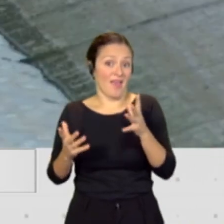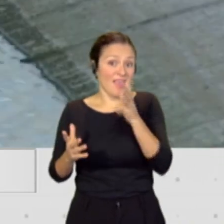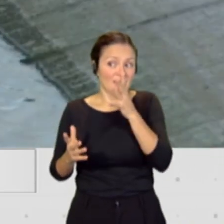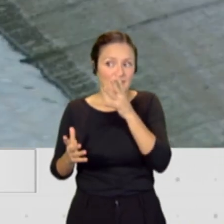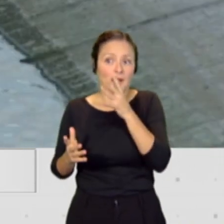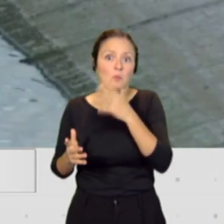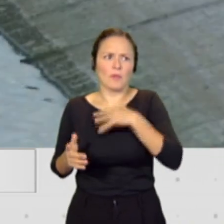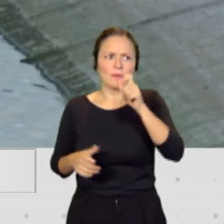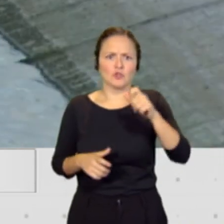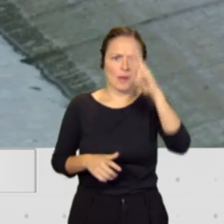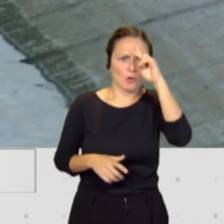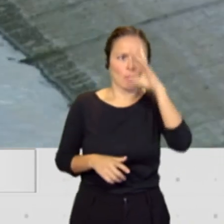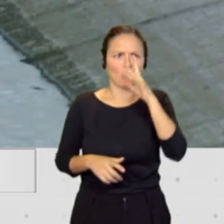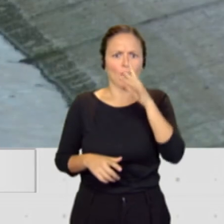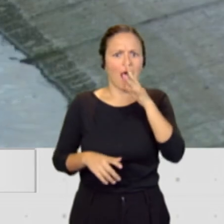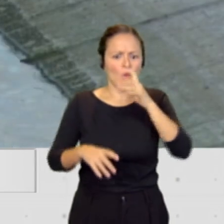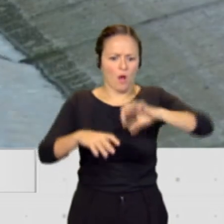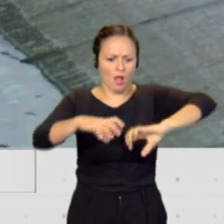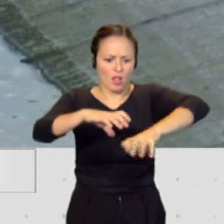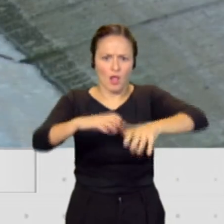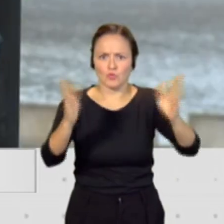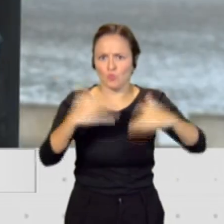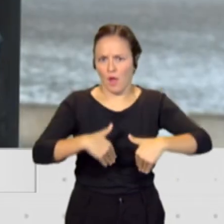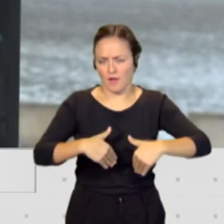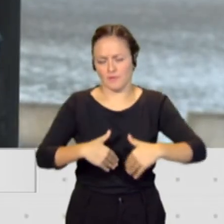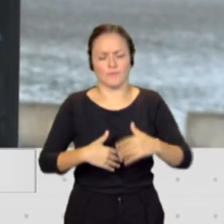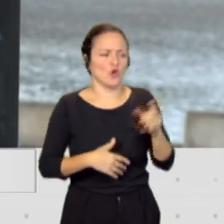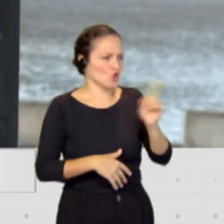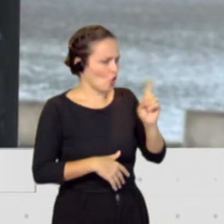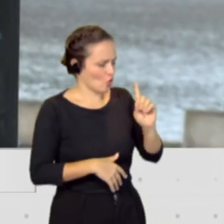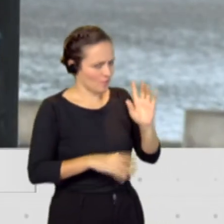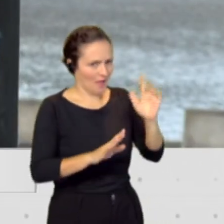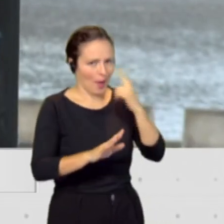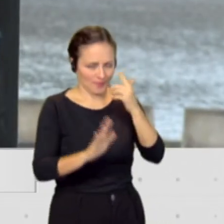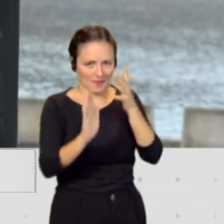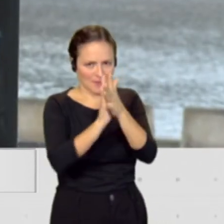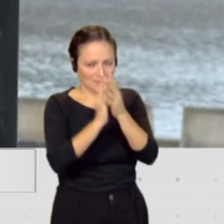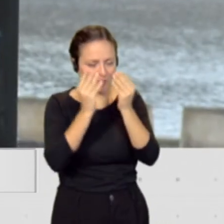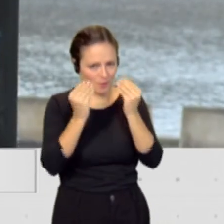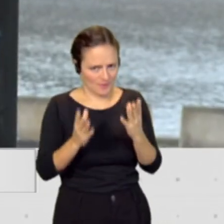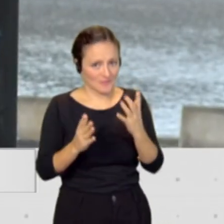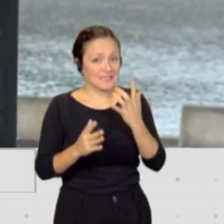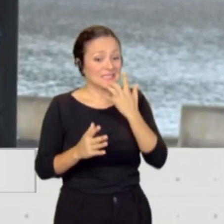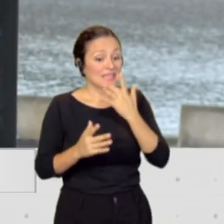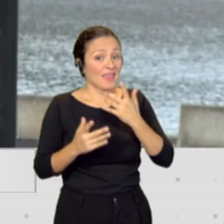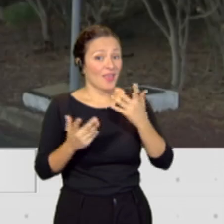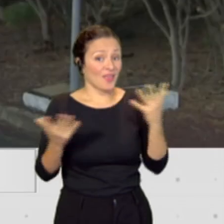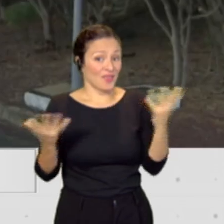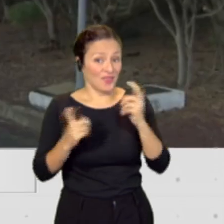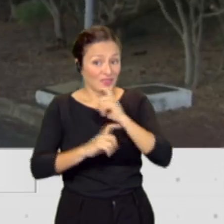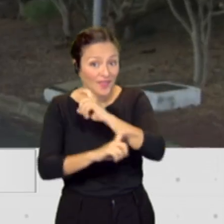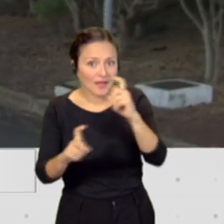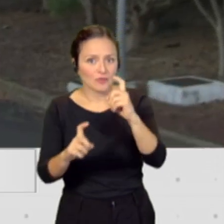casa y no le vaya a salir agua, ¿no? No, es una garantía, hay que explicar muy bien que cuando se hace un decreto de emergencia hídrica